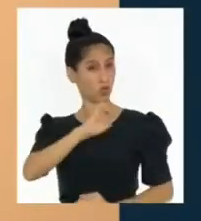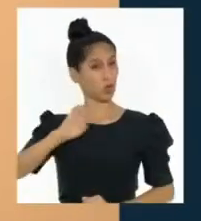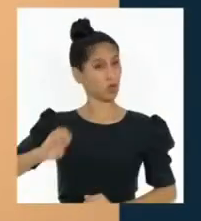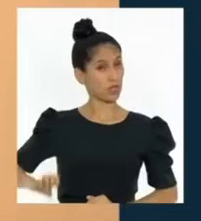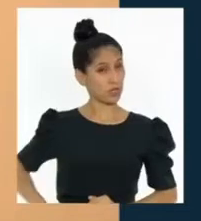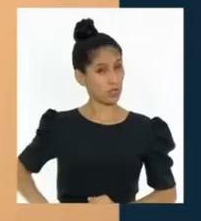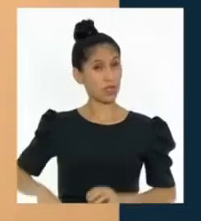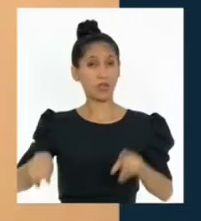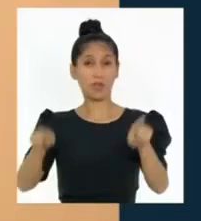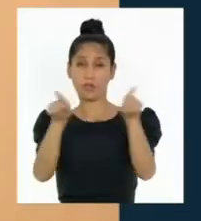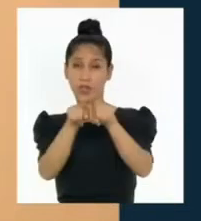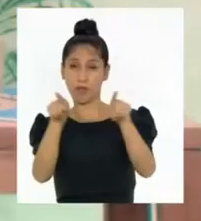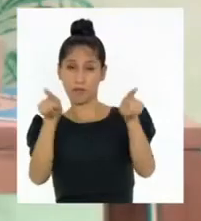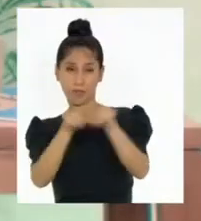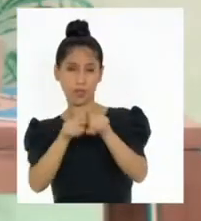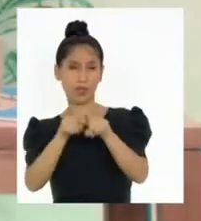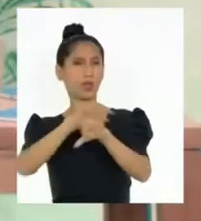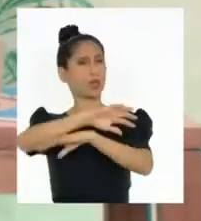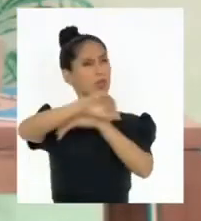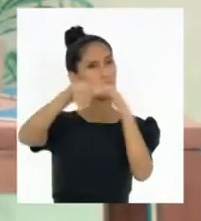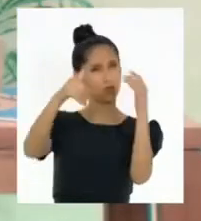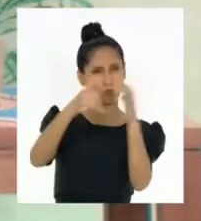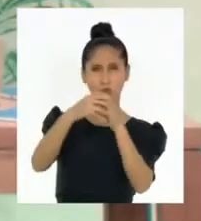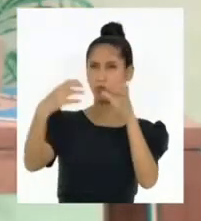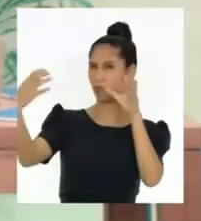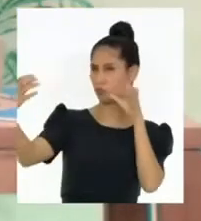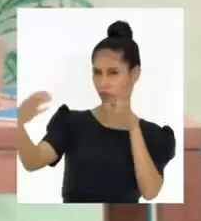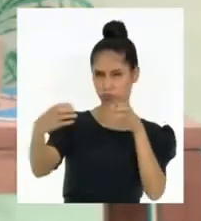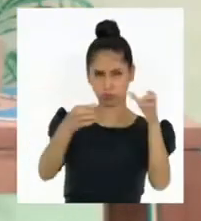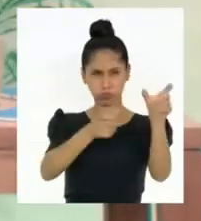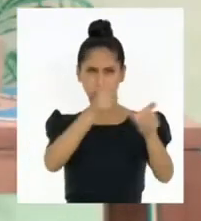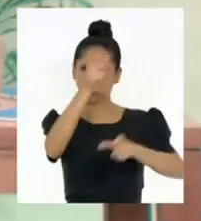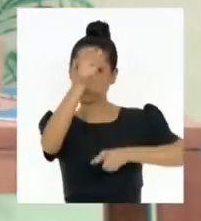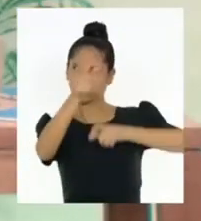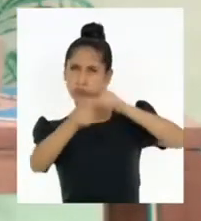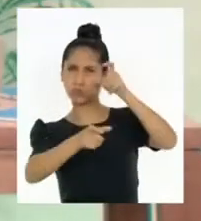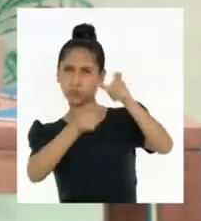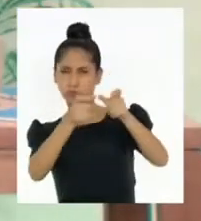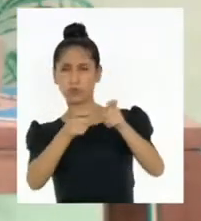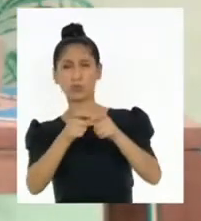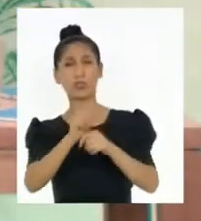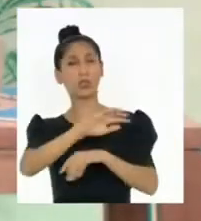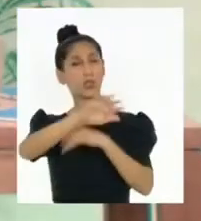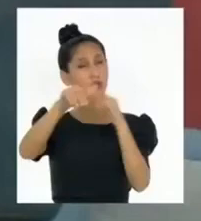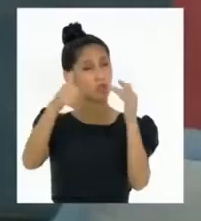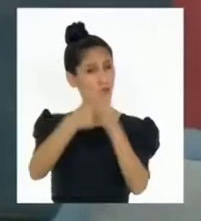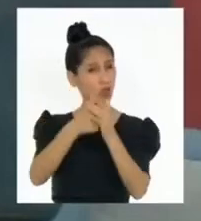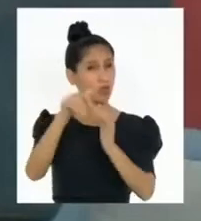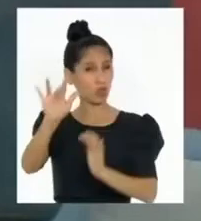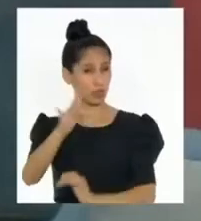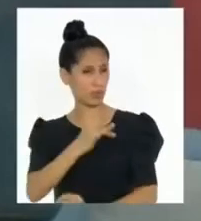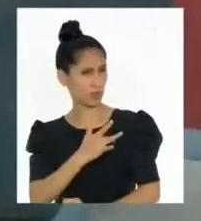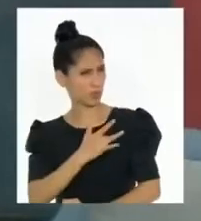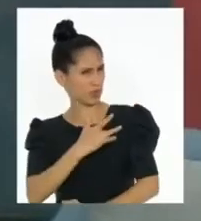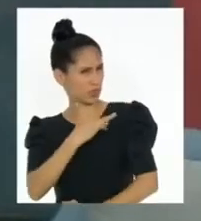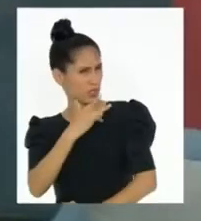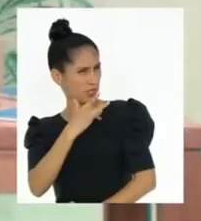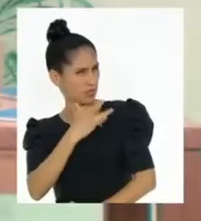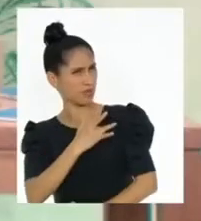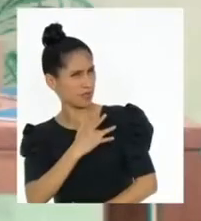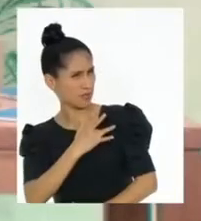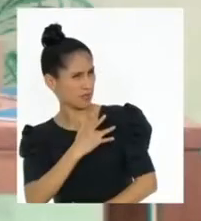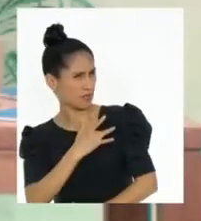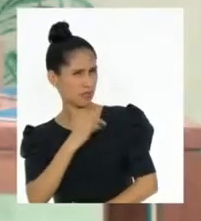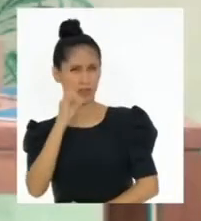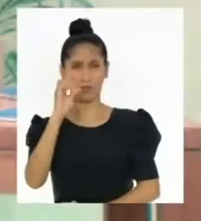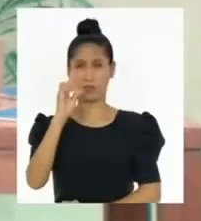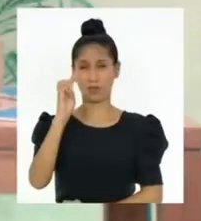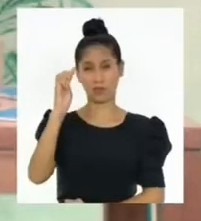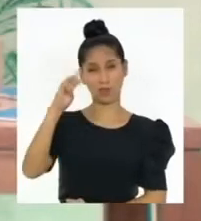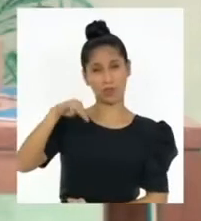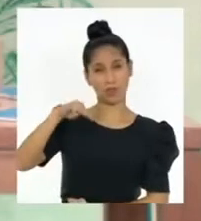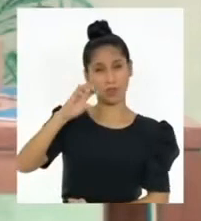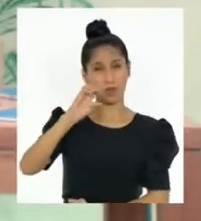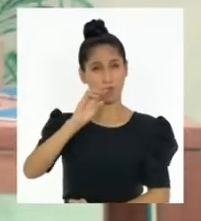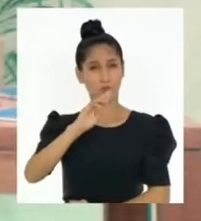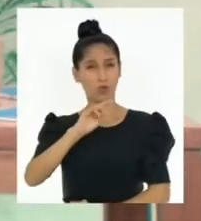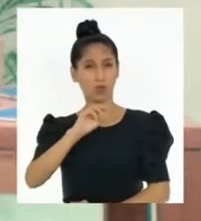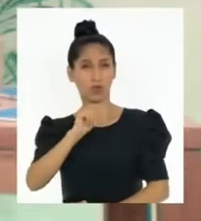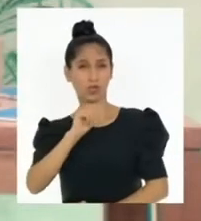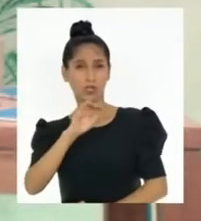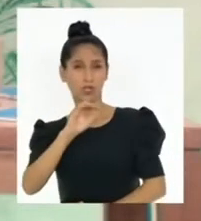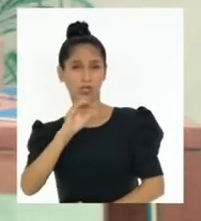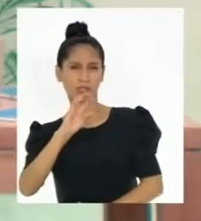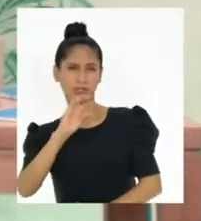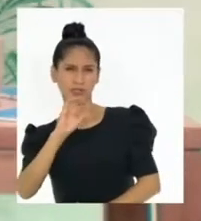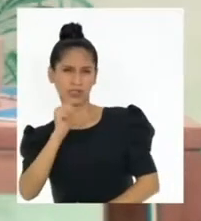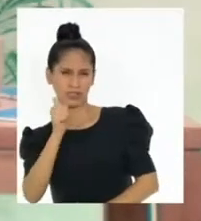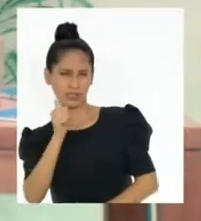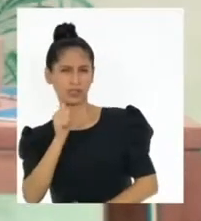la convivencia social. Es decir, debemos sentir la democracia no solo en las esferas políticas y gubernamentales, sino en